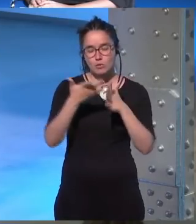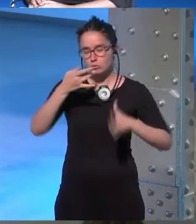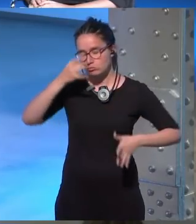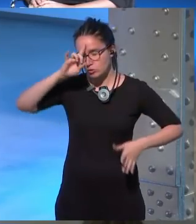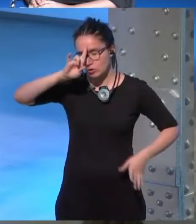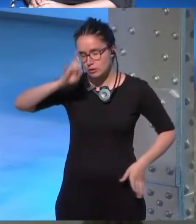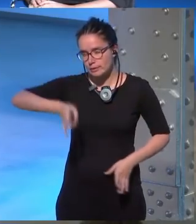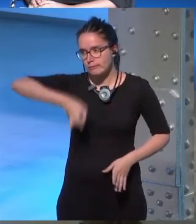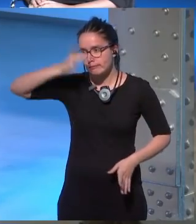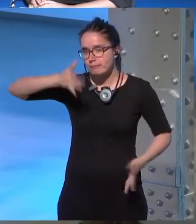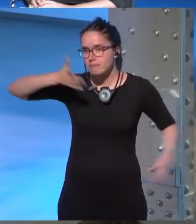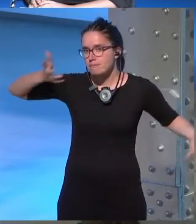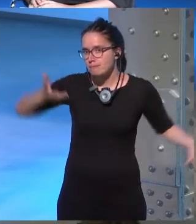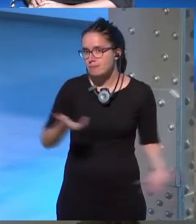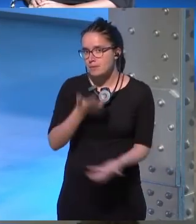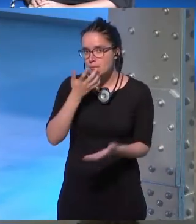que sé sobre